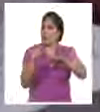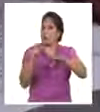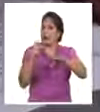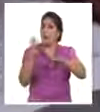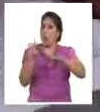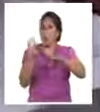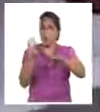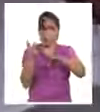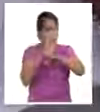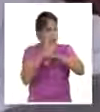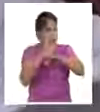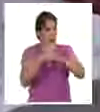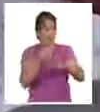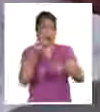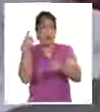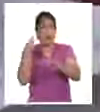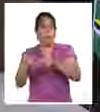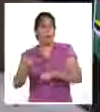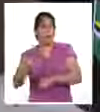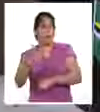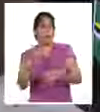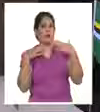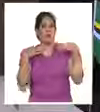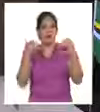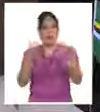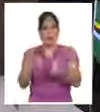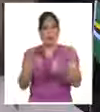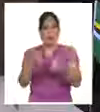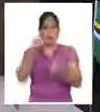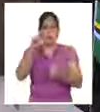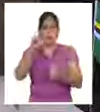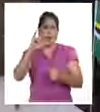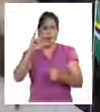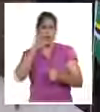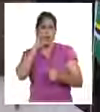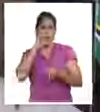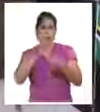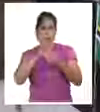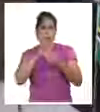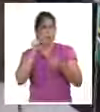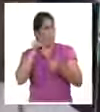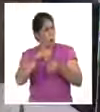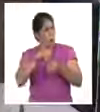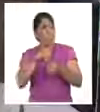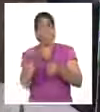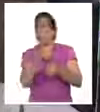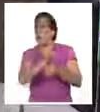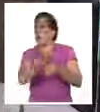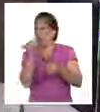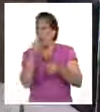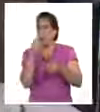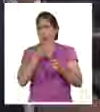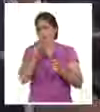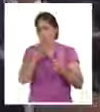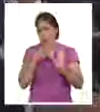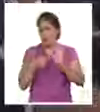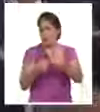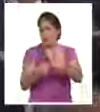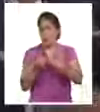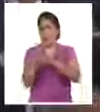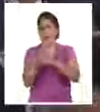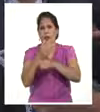doctora Addis King, y el vicedirector del Centro de Ingeniería Genética y Biotecnología, doctor Jorge Valdés Hernández.